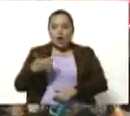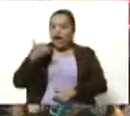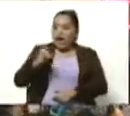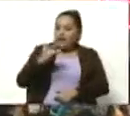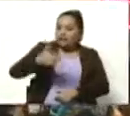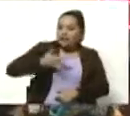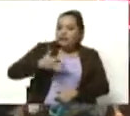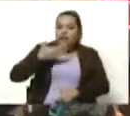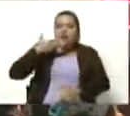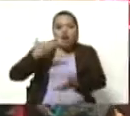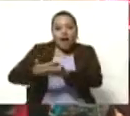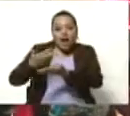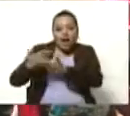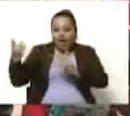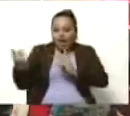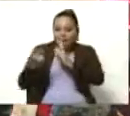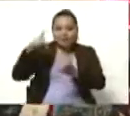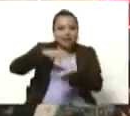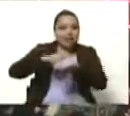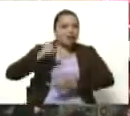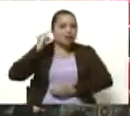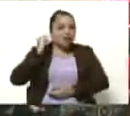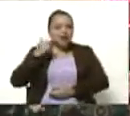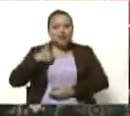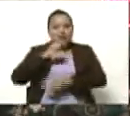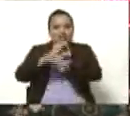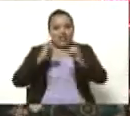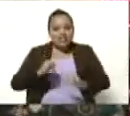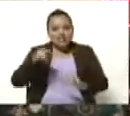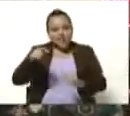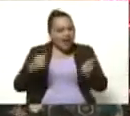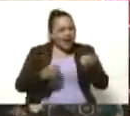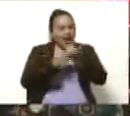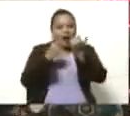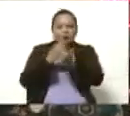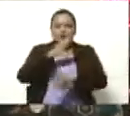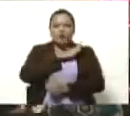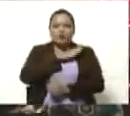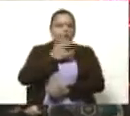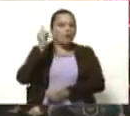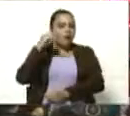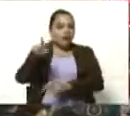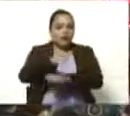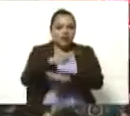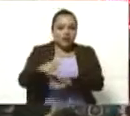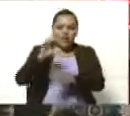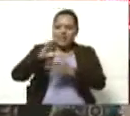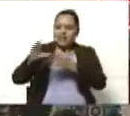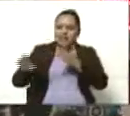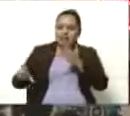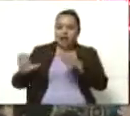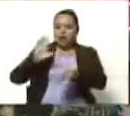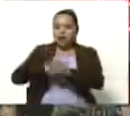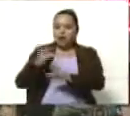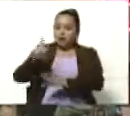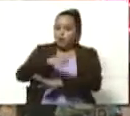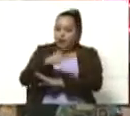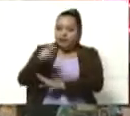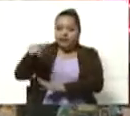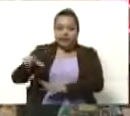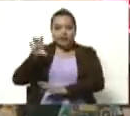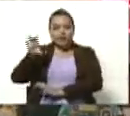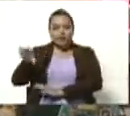que estaban muy felices. Eso habla también de la solidaridad propia de la poesía. Y de una característica que hay en nuestro país, es que los poetas de este país nos queremos.